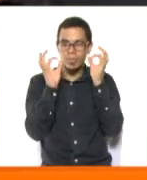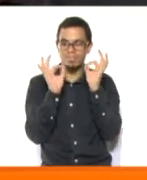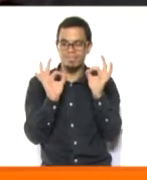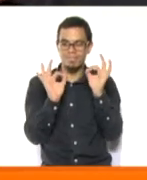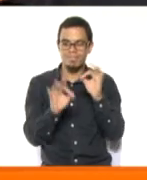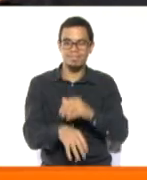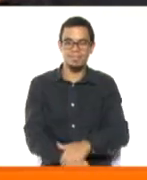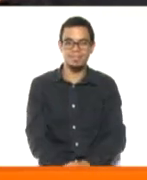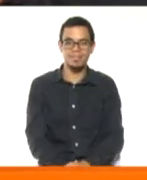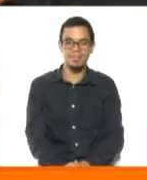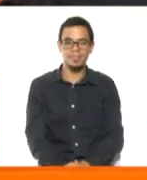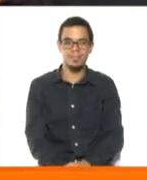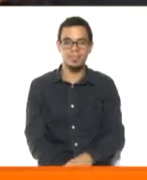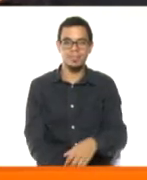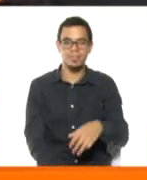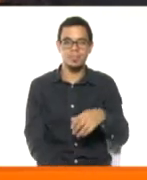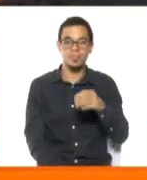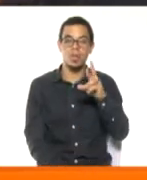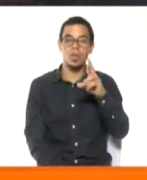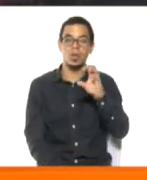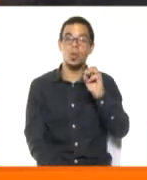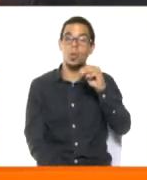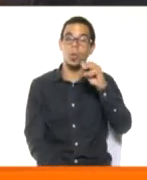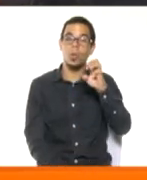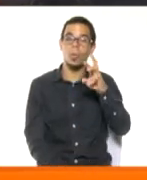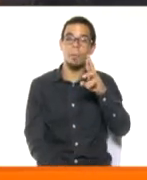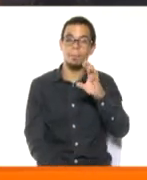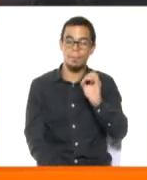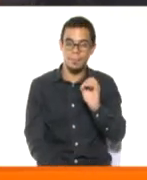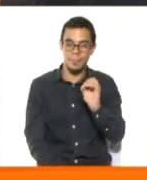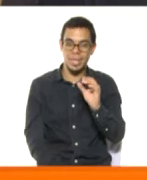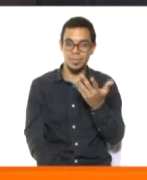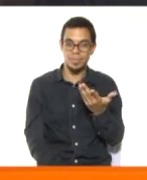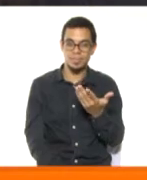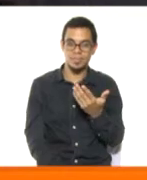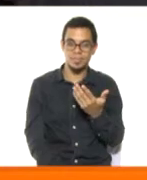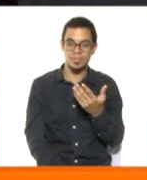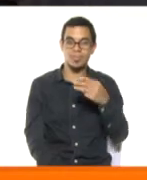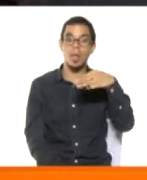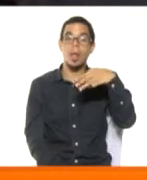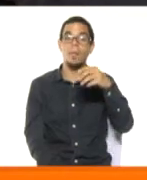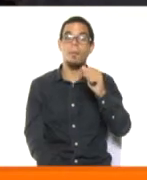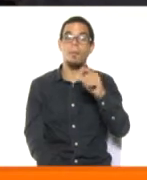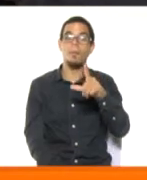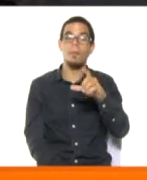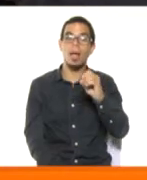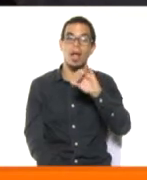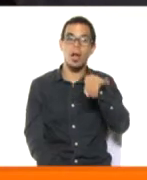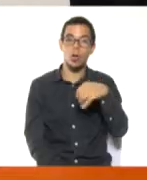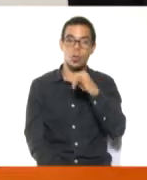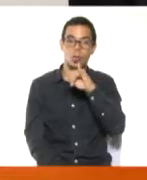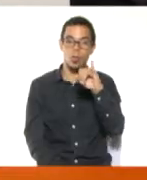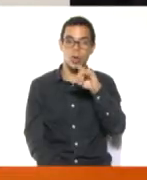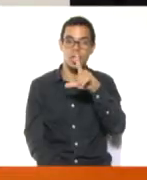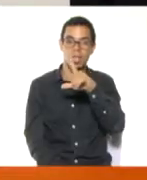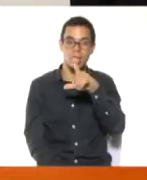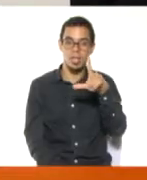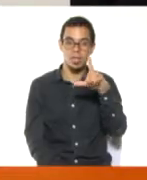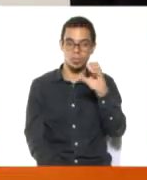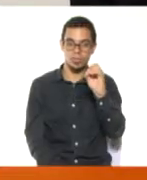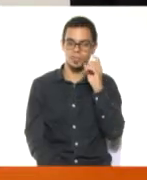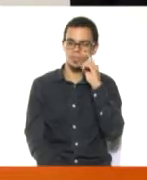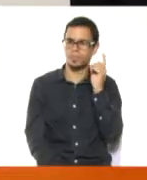pollo para hornear romero. Y aquí tenemos malojillo y orégano. El